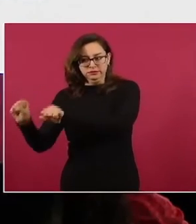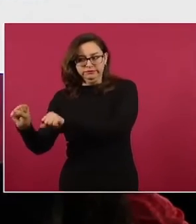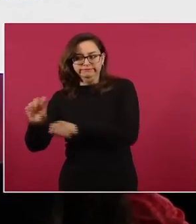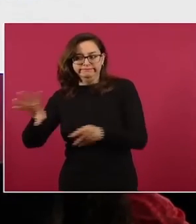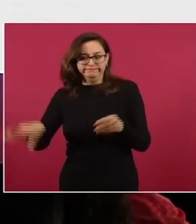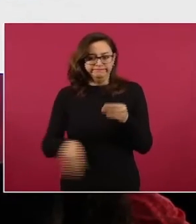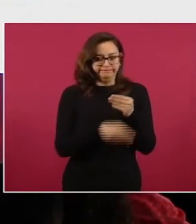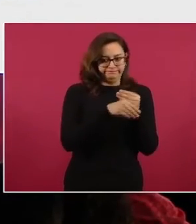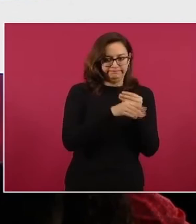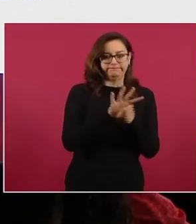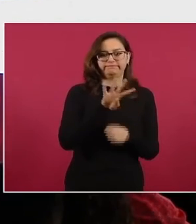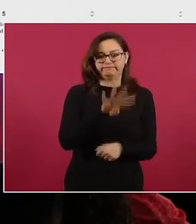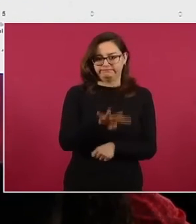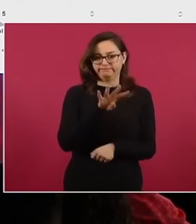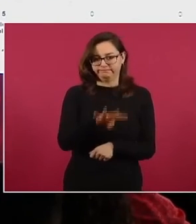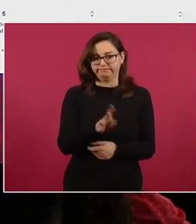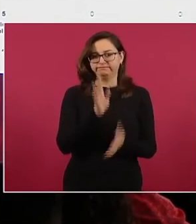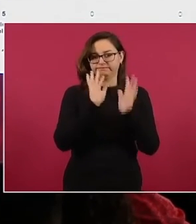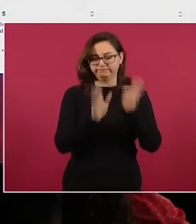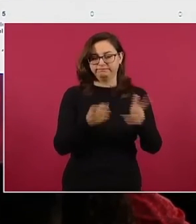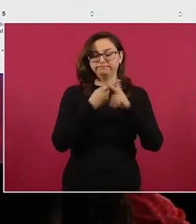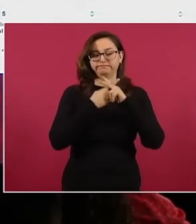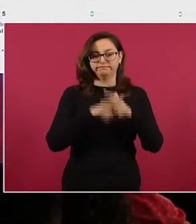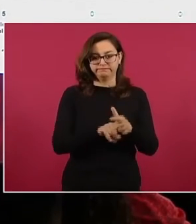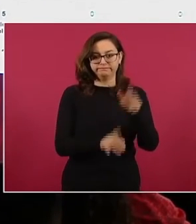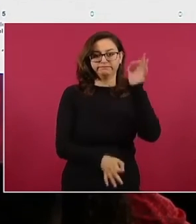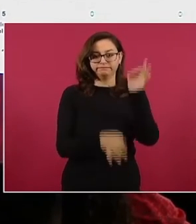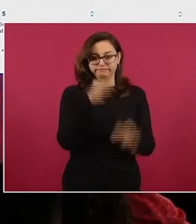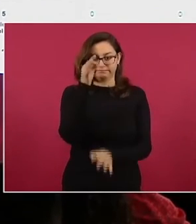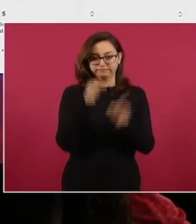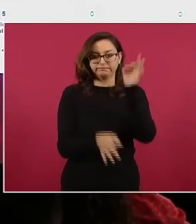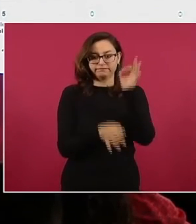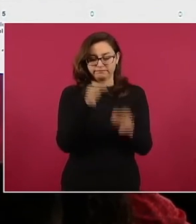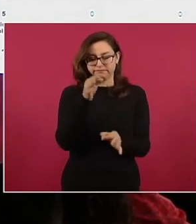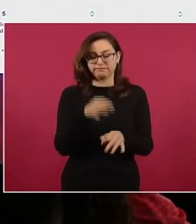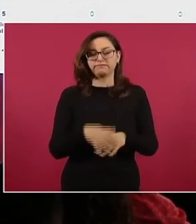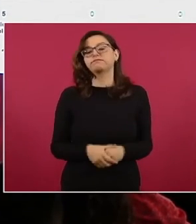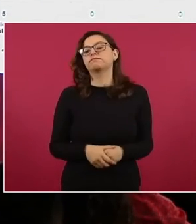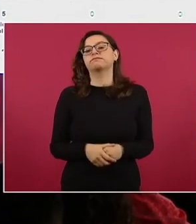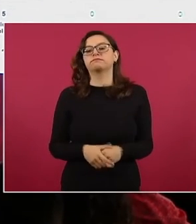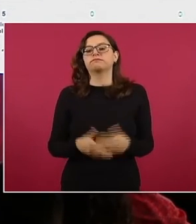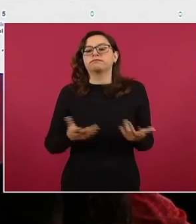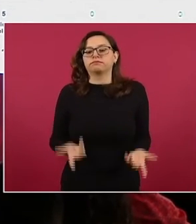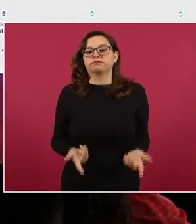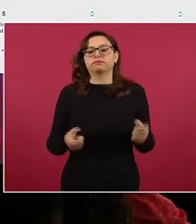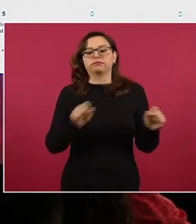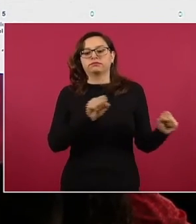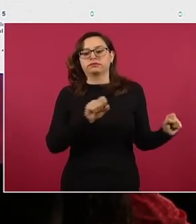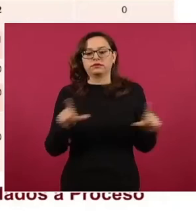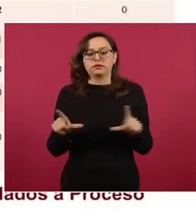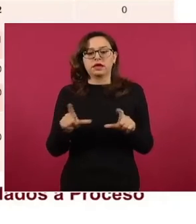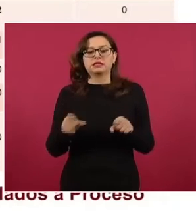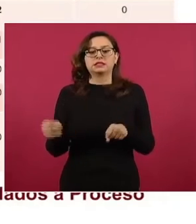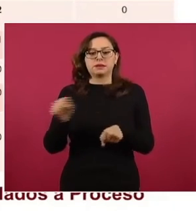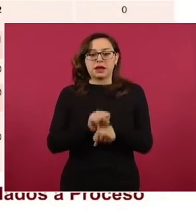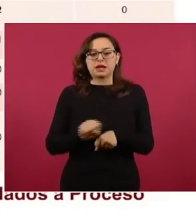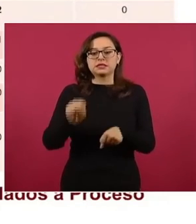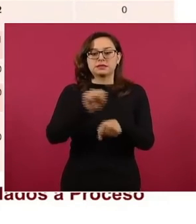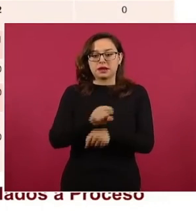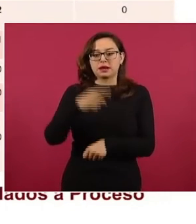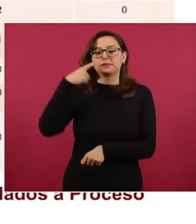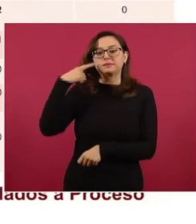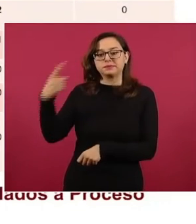y Yesenia. Siguiente. Y aquí está el cuadro al que cada semana le damos seguimiento.